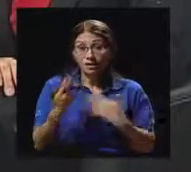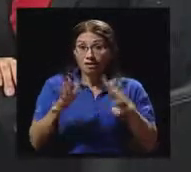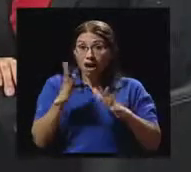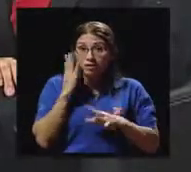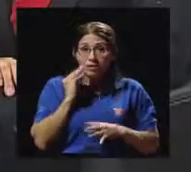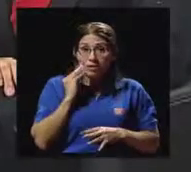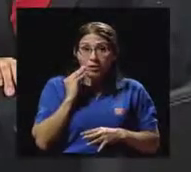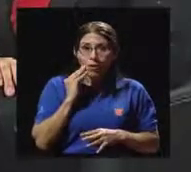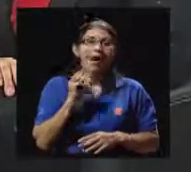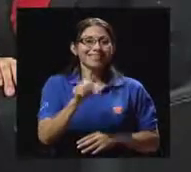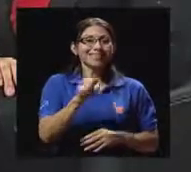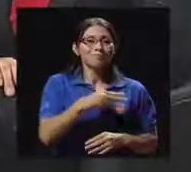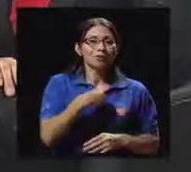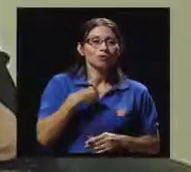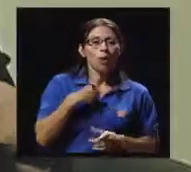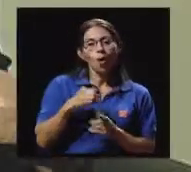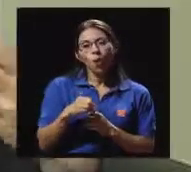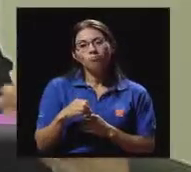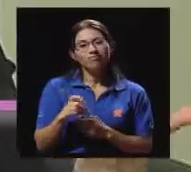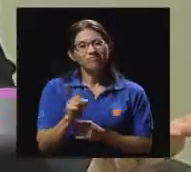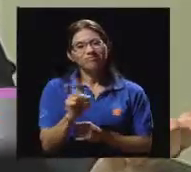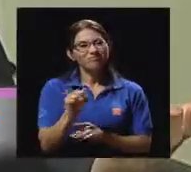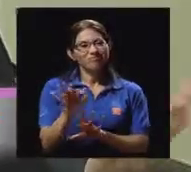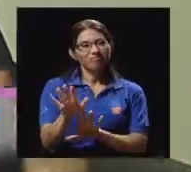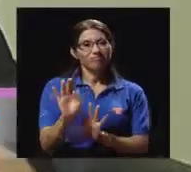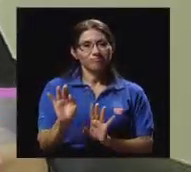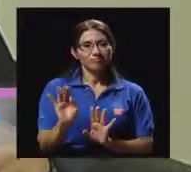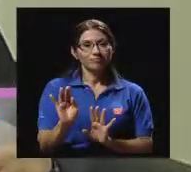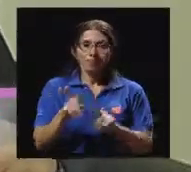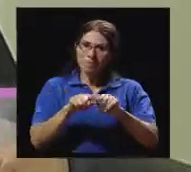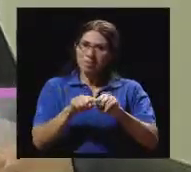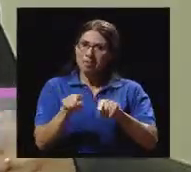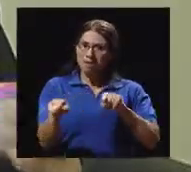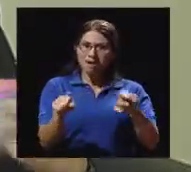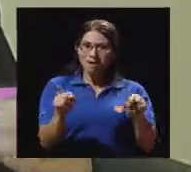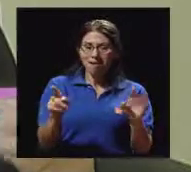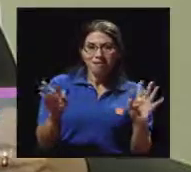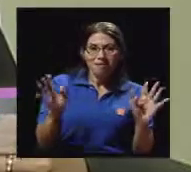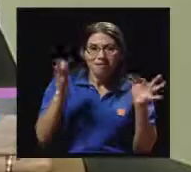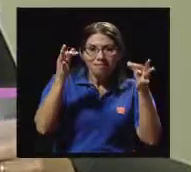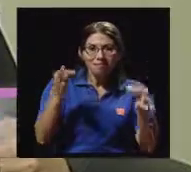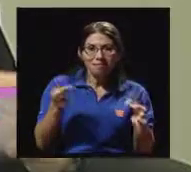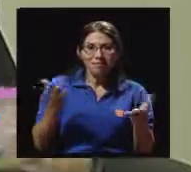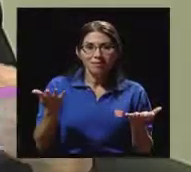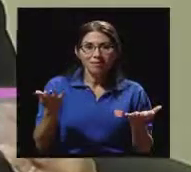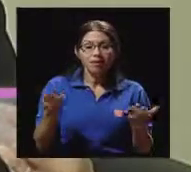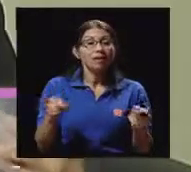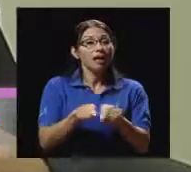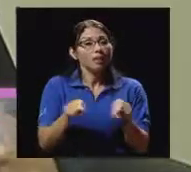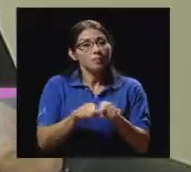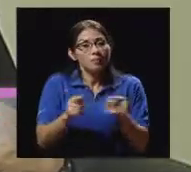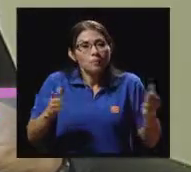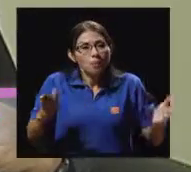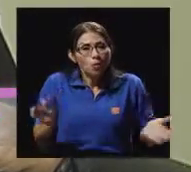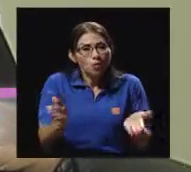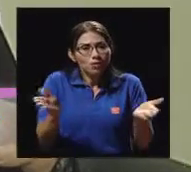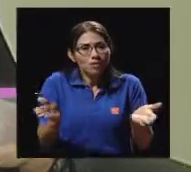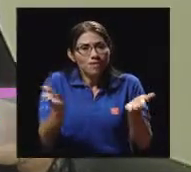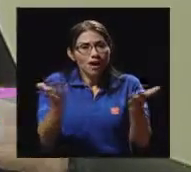gusta. No, eso no es lo mío. Y después, como les decía ahora, motivarse, ser intensivo,